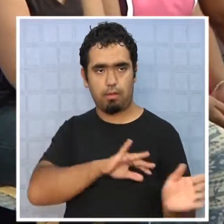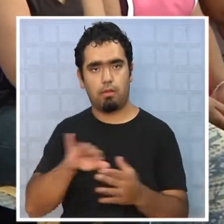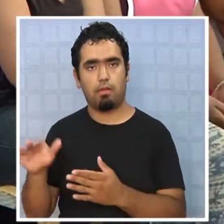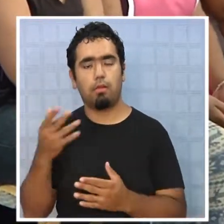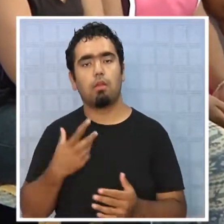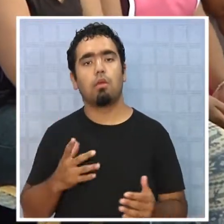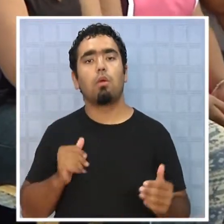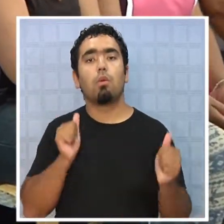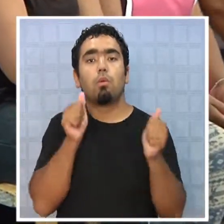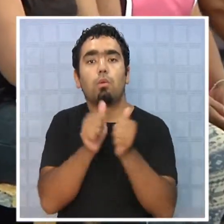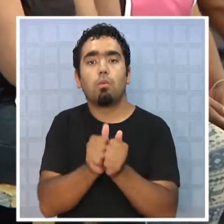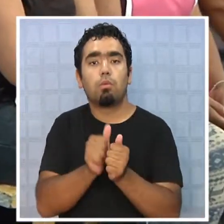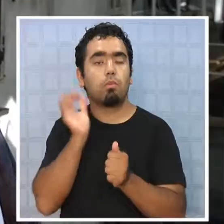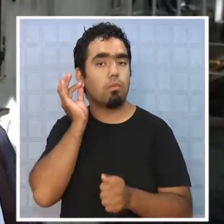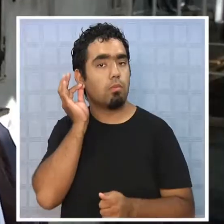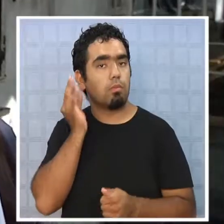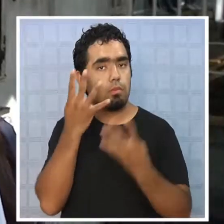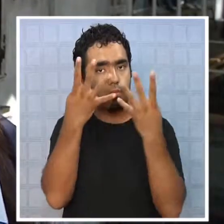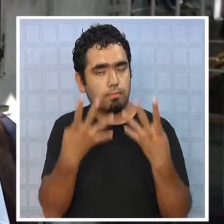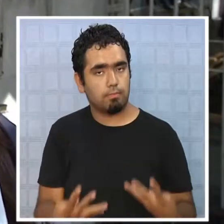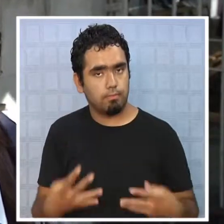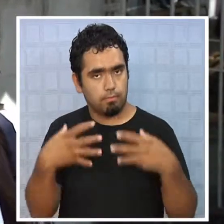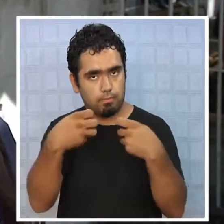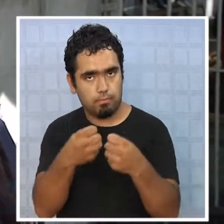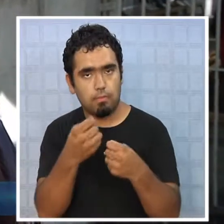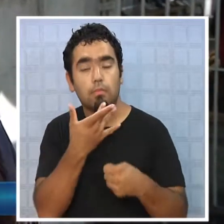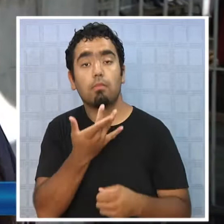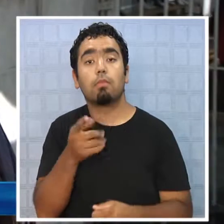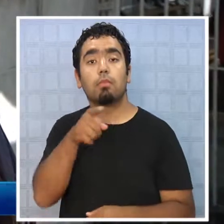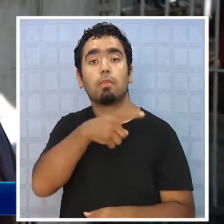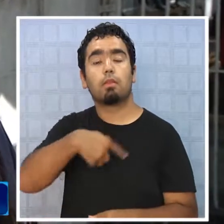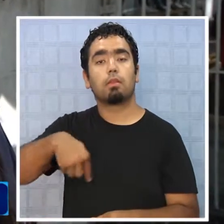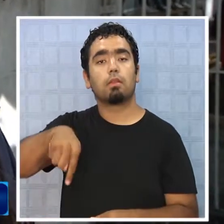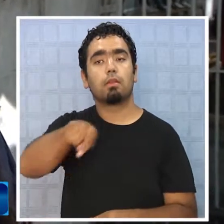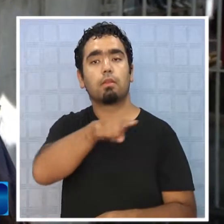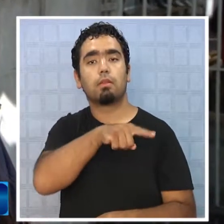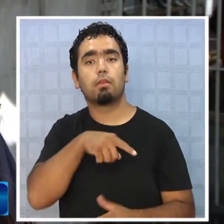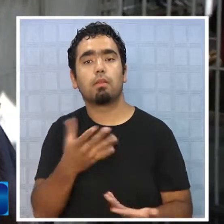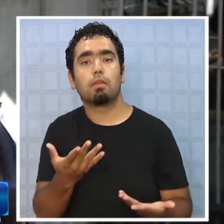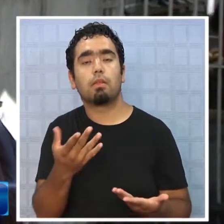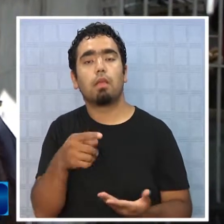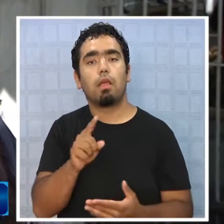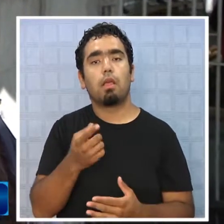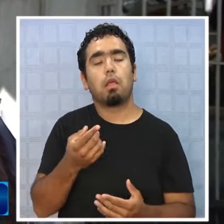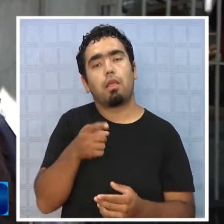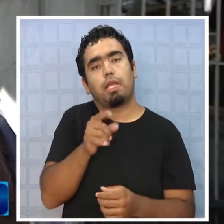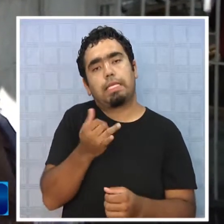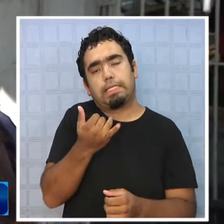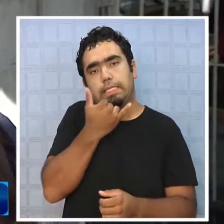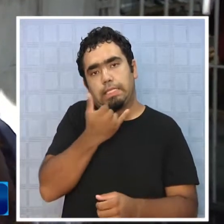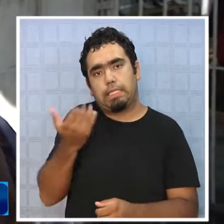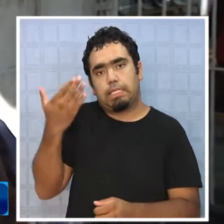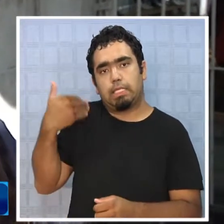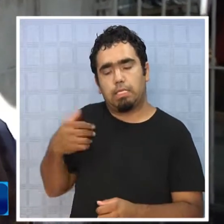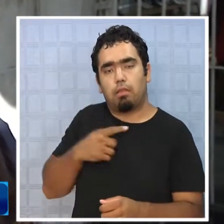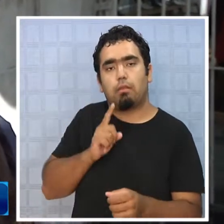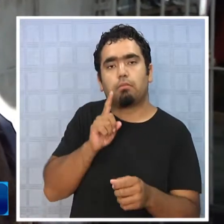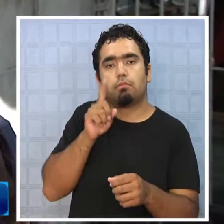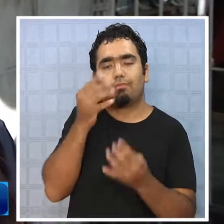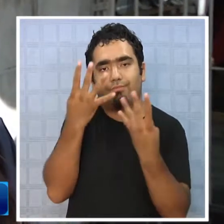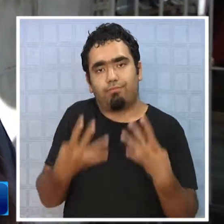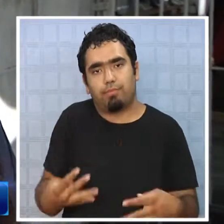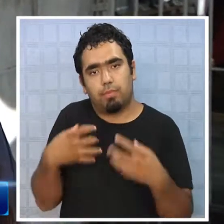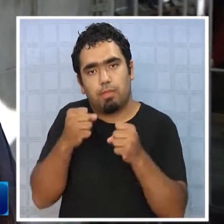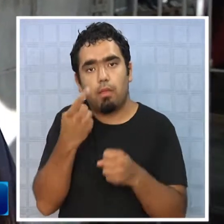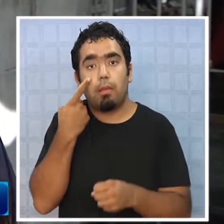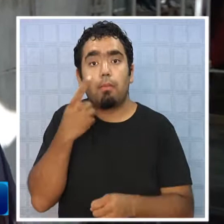hijos. Quisimos partir acá con las mujeres que están privadas de libertad, porque sin duda, independiente de que ellas hayan cometido un